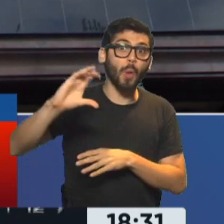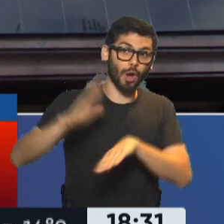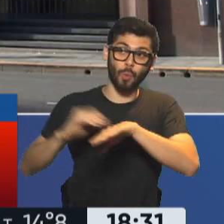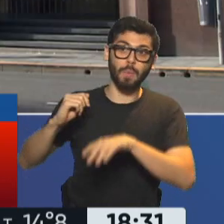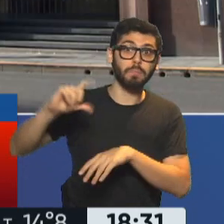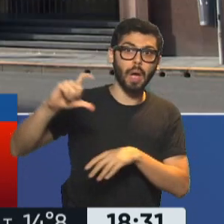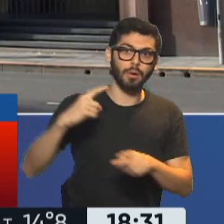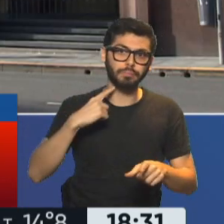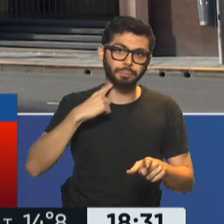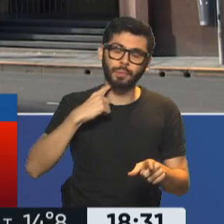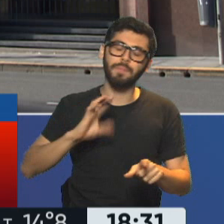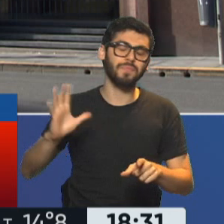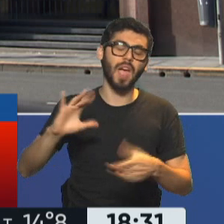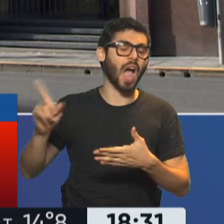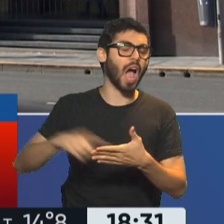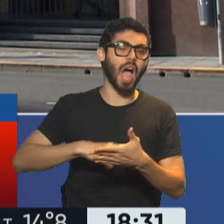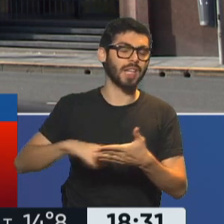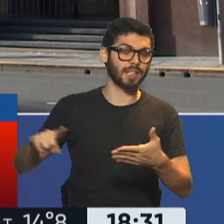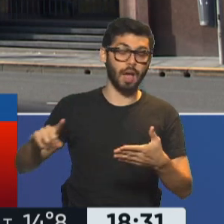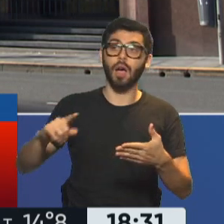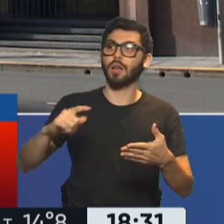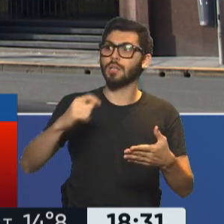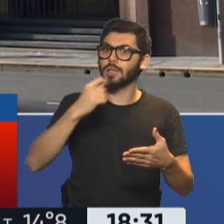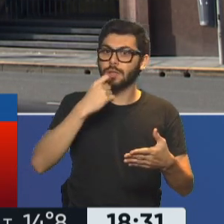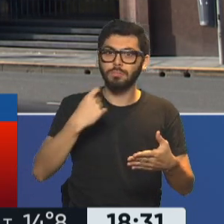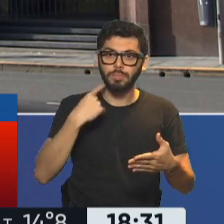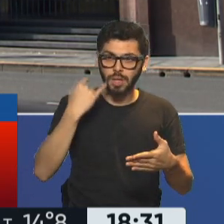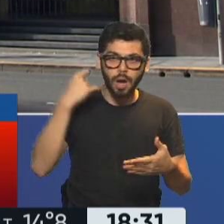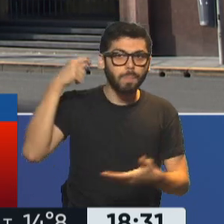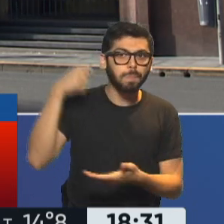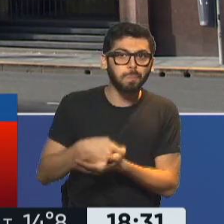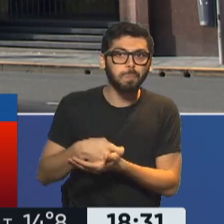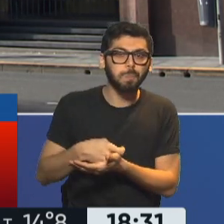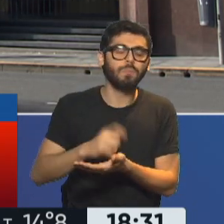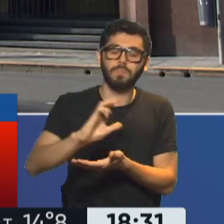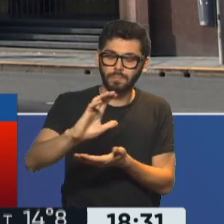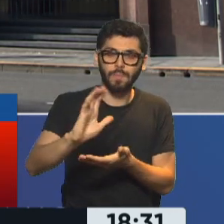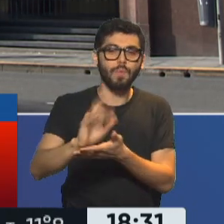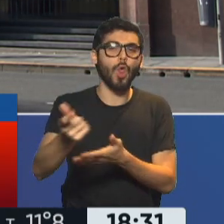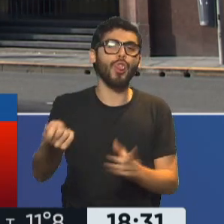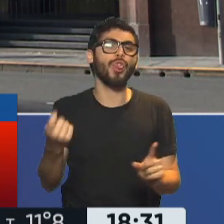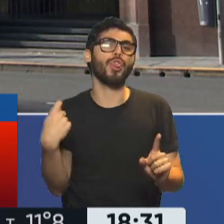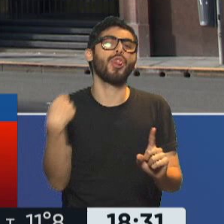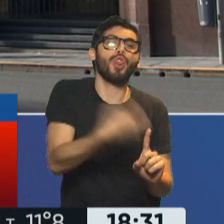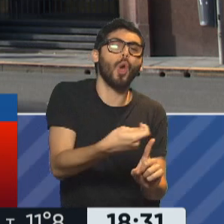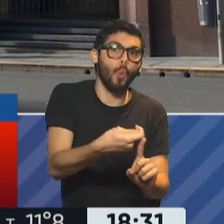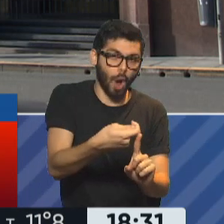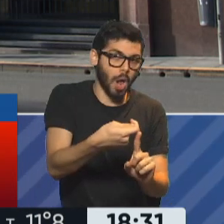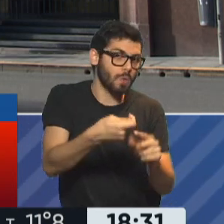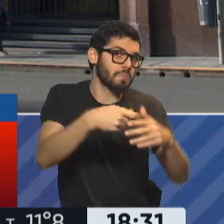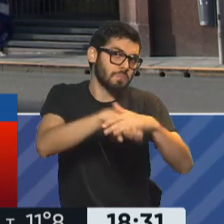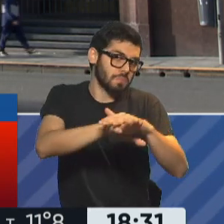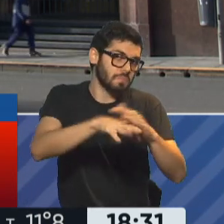cancela. Quien lo haya pagado, luego le va a aparecer ese saldo a favor para poder luego hacer frente a otros